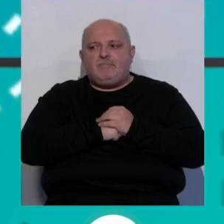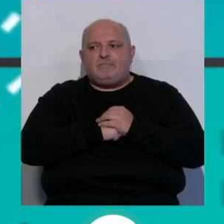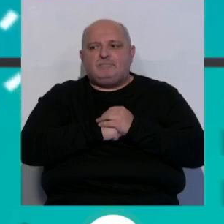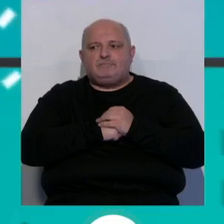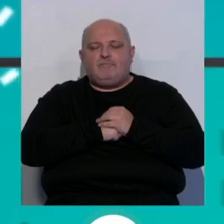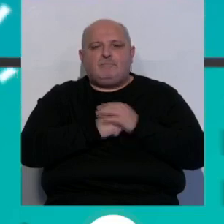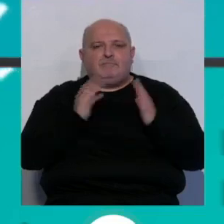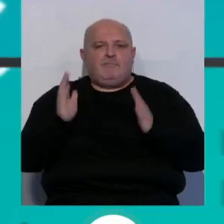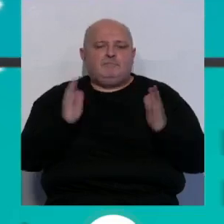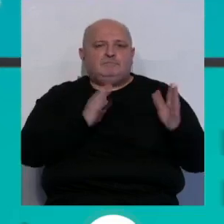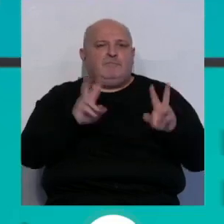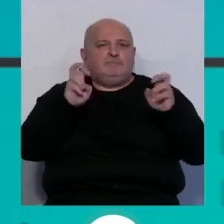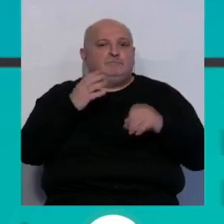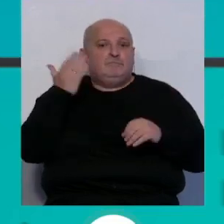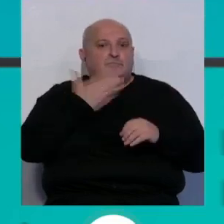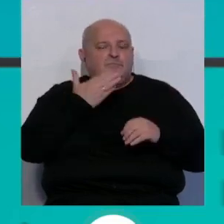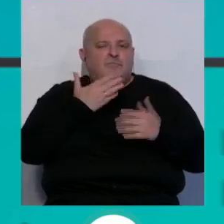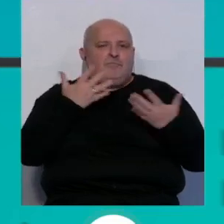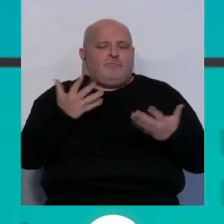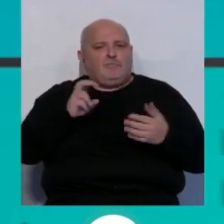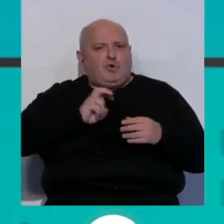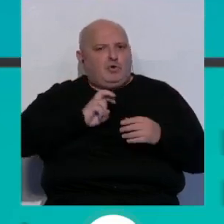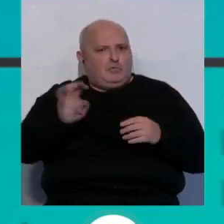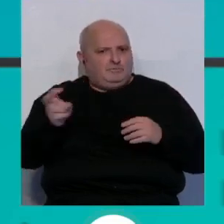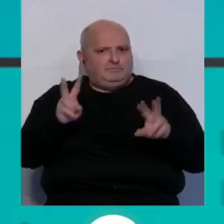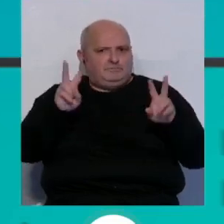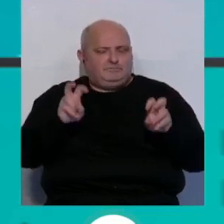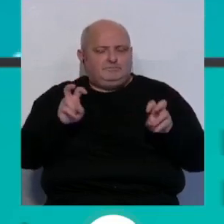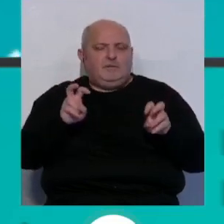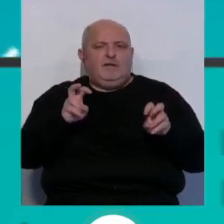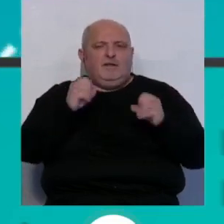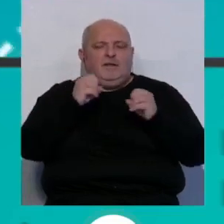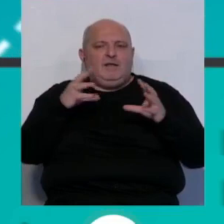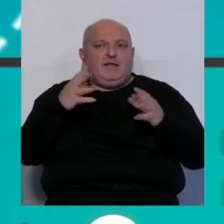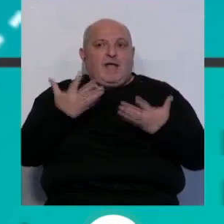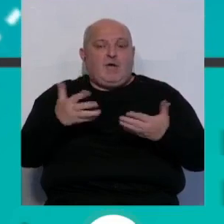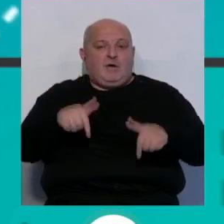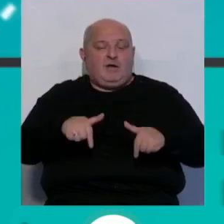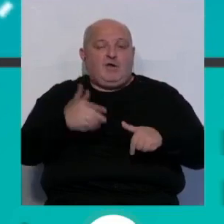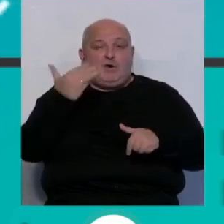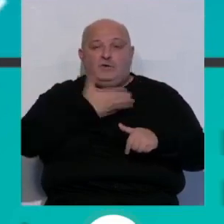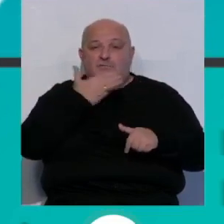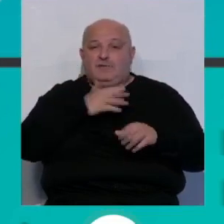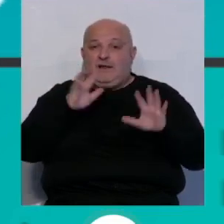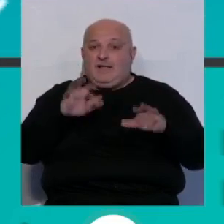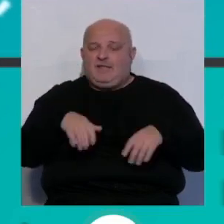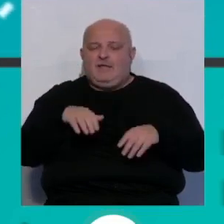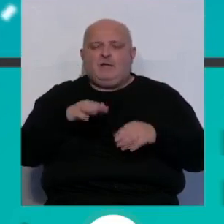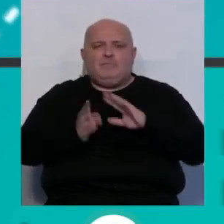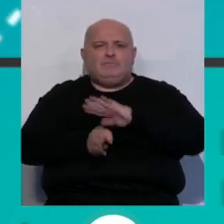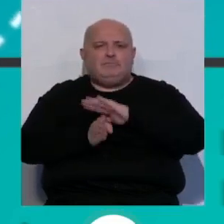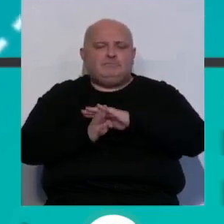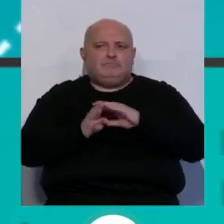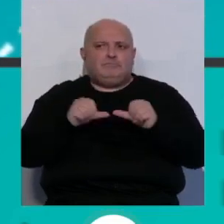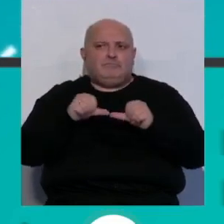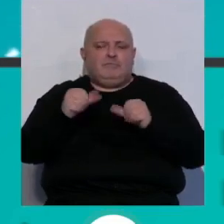Y seguimos hablándoles de colegios, pero en otro contexto bien diferente, en el contexto actual, y es que los colegios de Cádiz mantienen